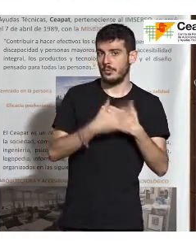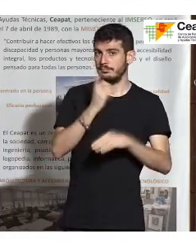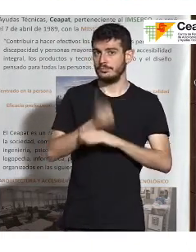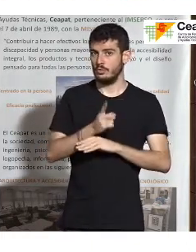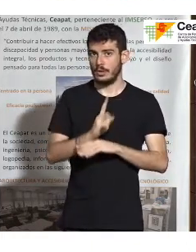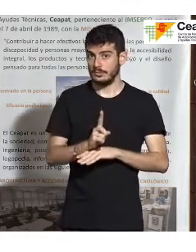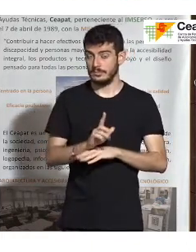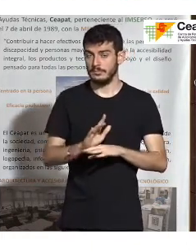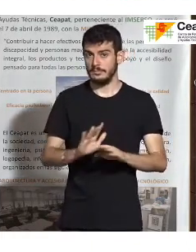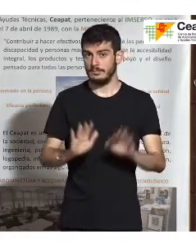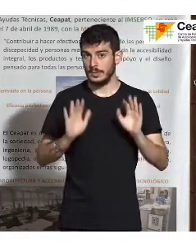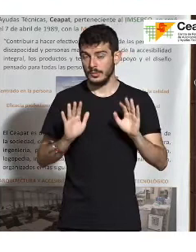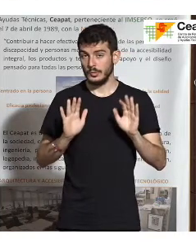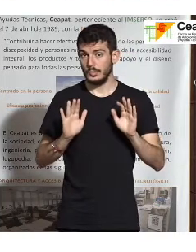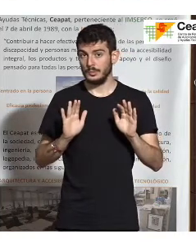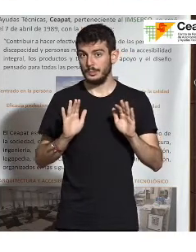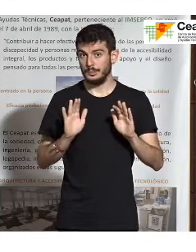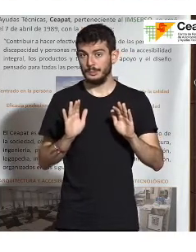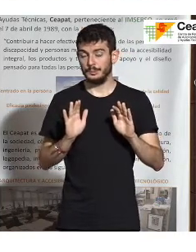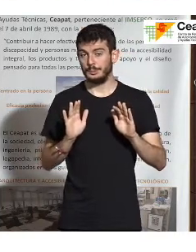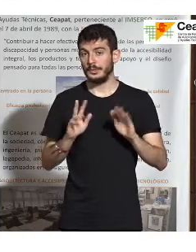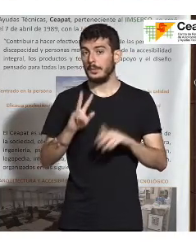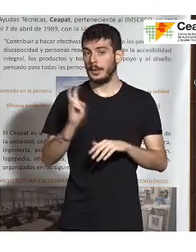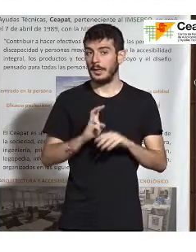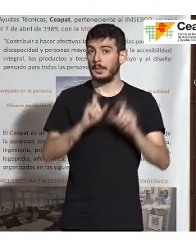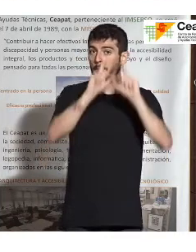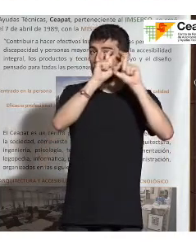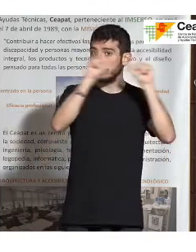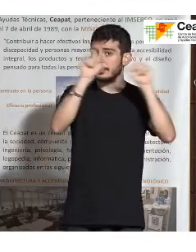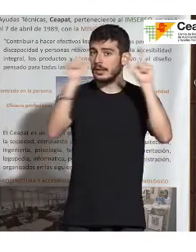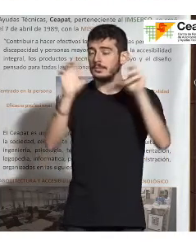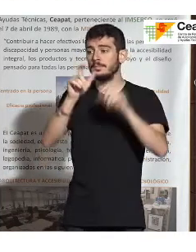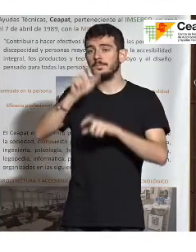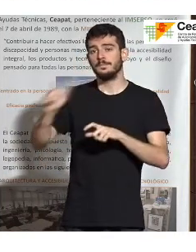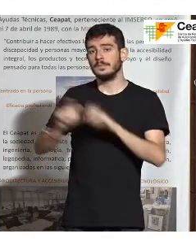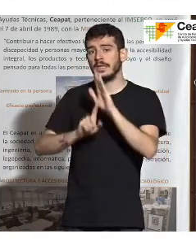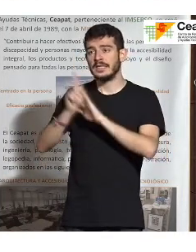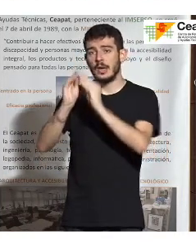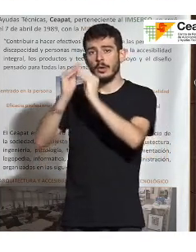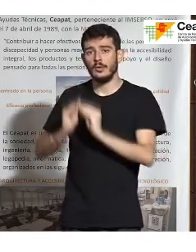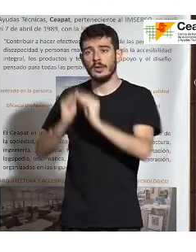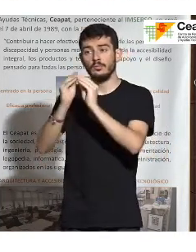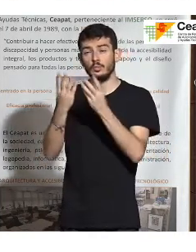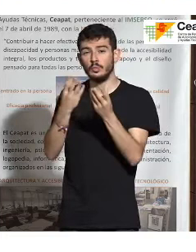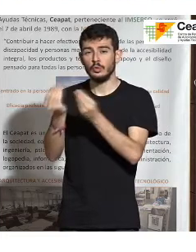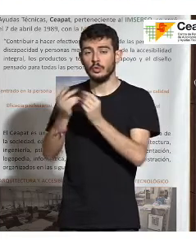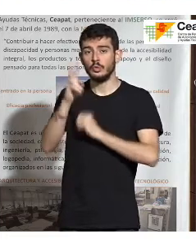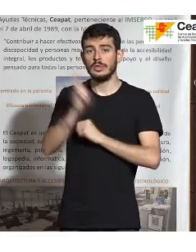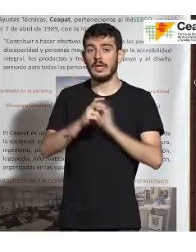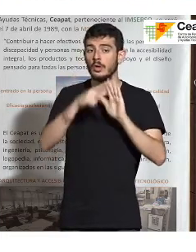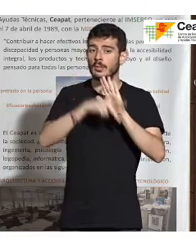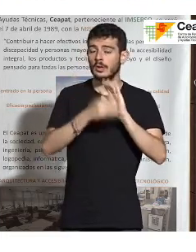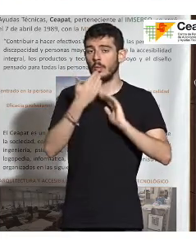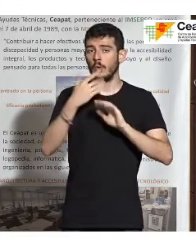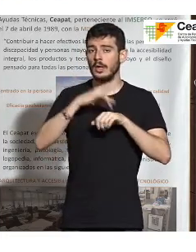pero sí que sirven muchas empresas, muchos desarrolladores utilizan las normas como una guía hacia dónde tienen